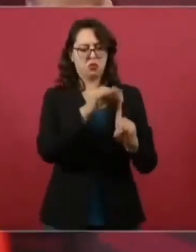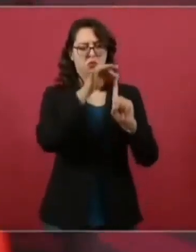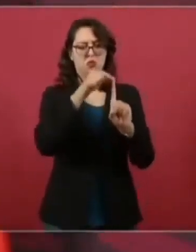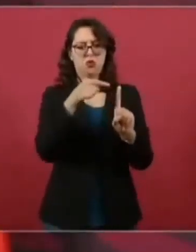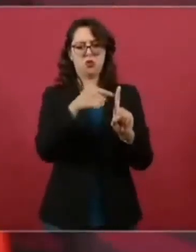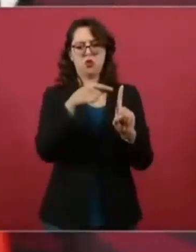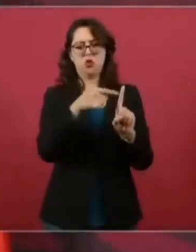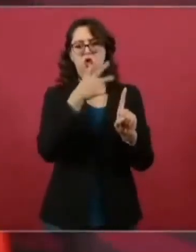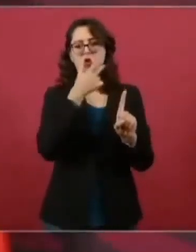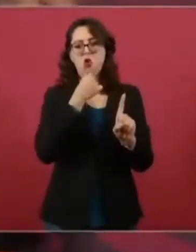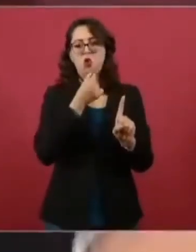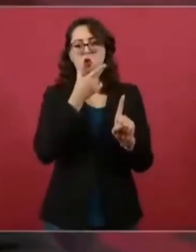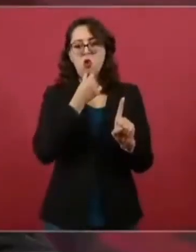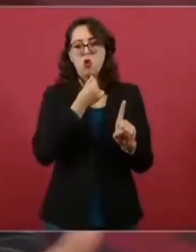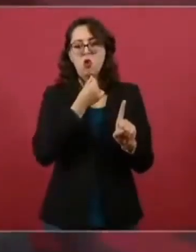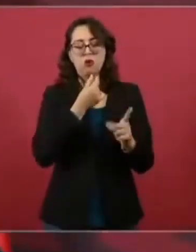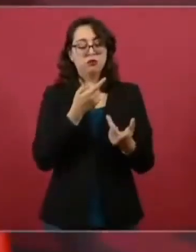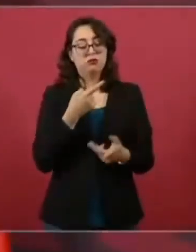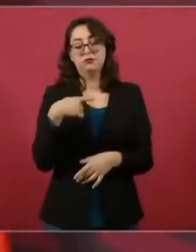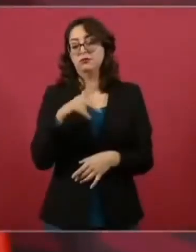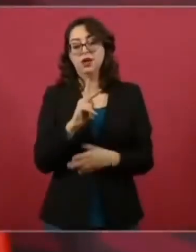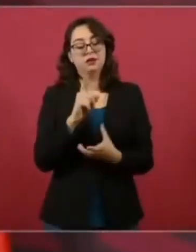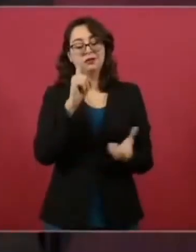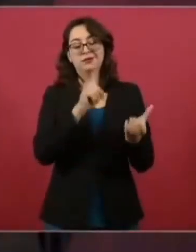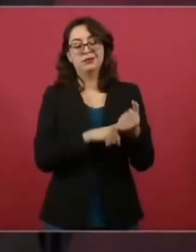y los que mandan